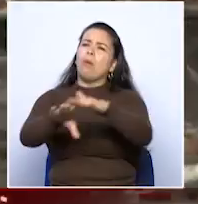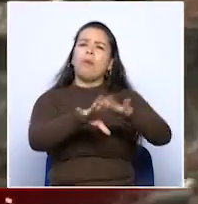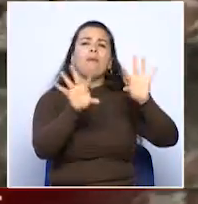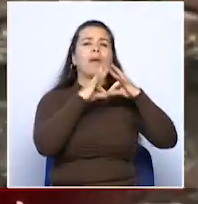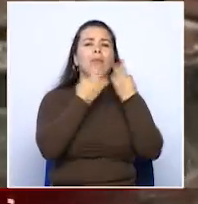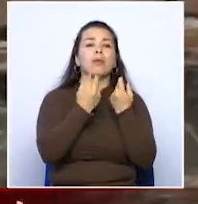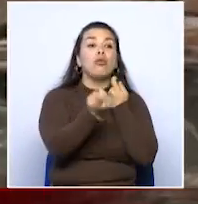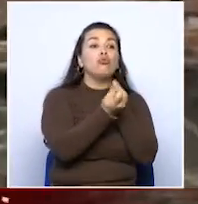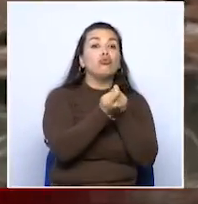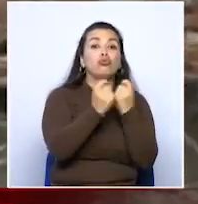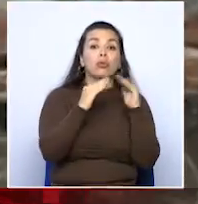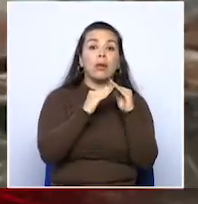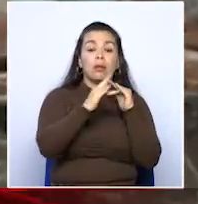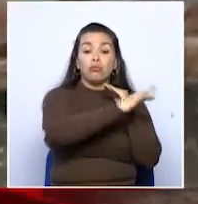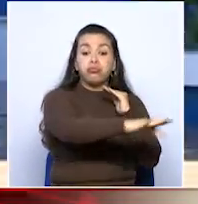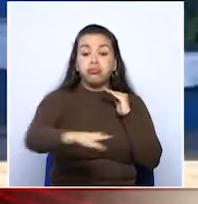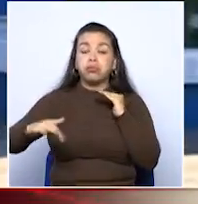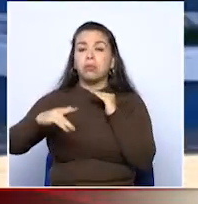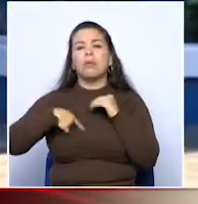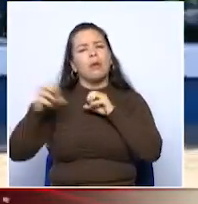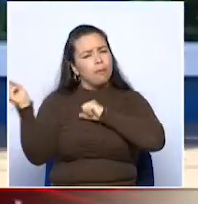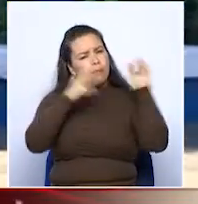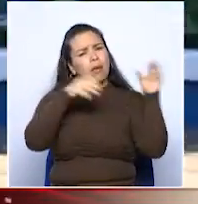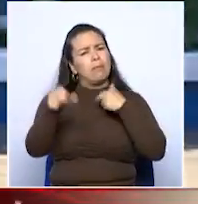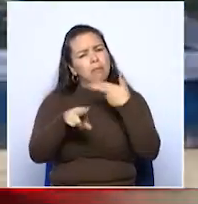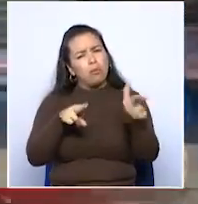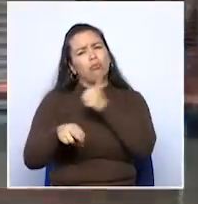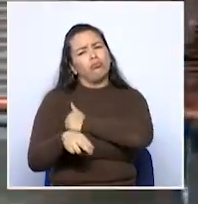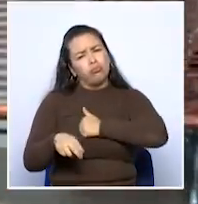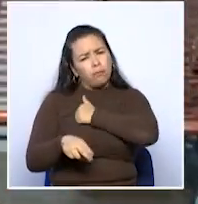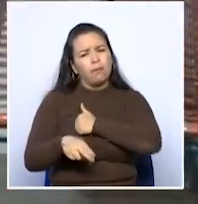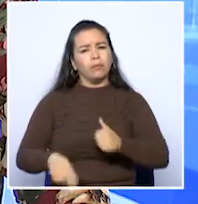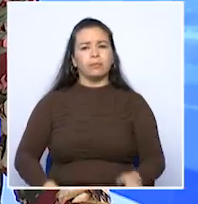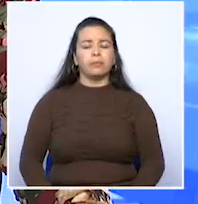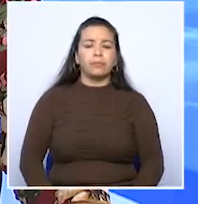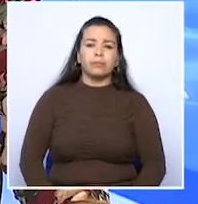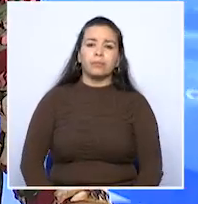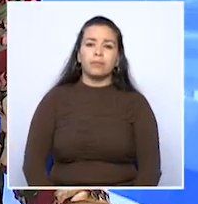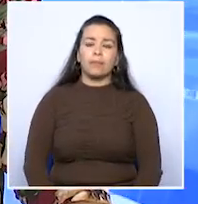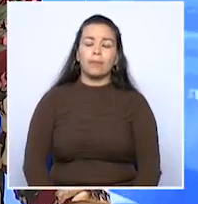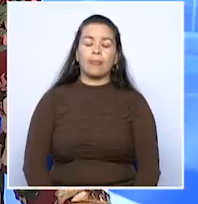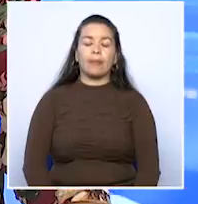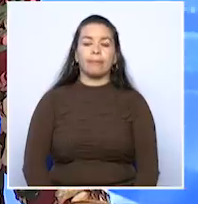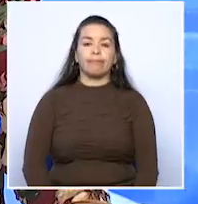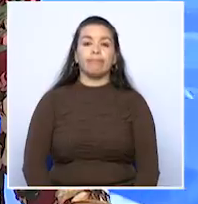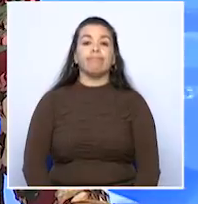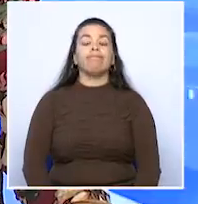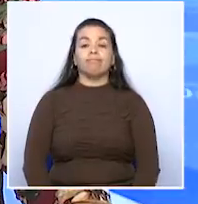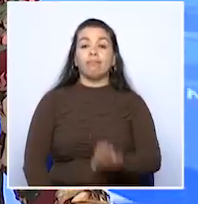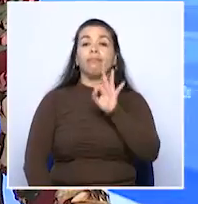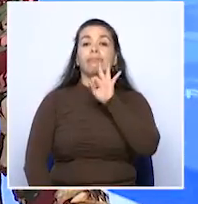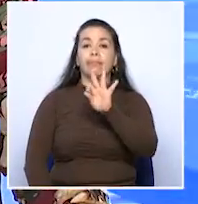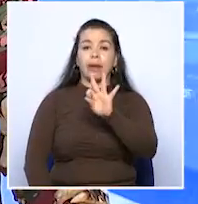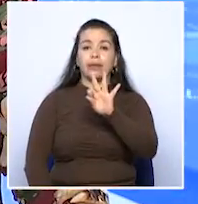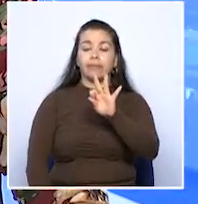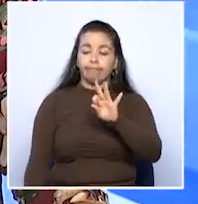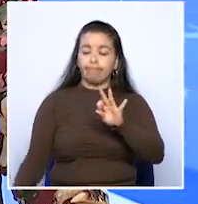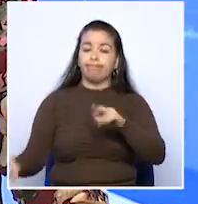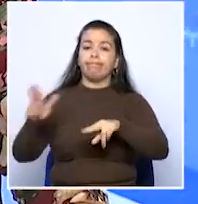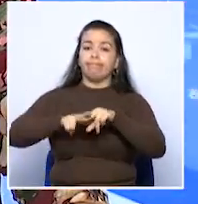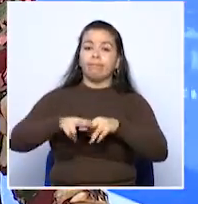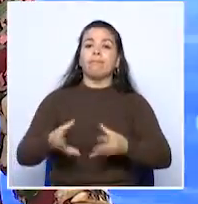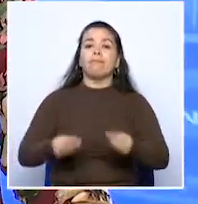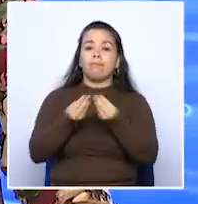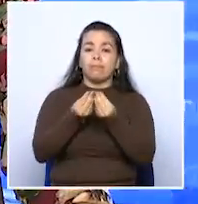viven a la ribera del río Magdalena que evacúen lo más pronto posible de este lugar. A tres asciende la cifra de lesionados por la